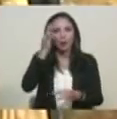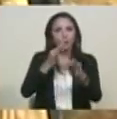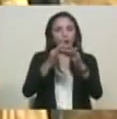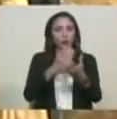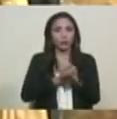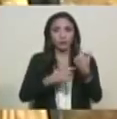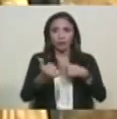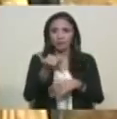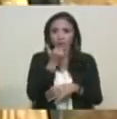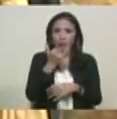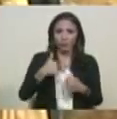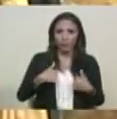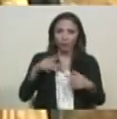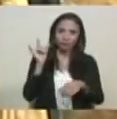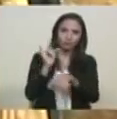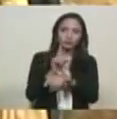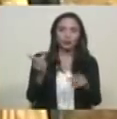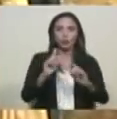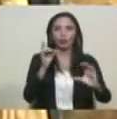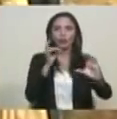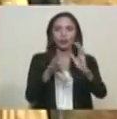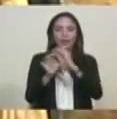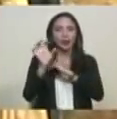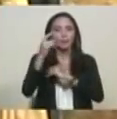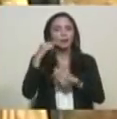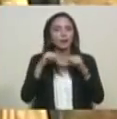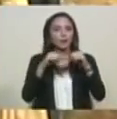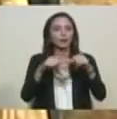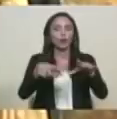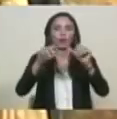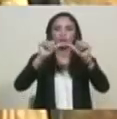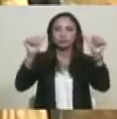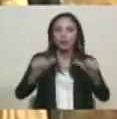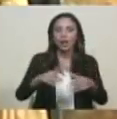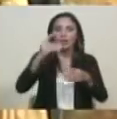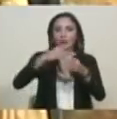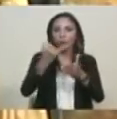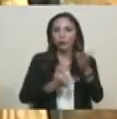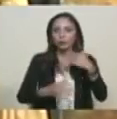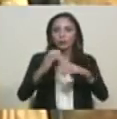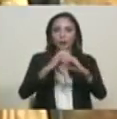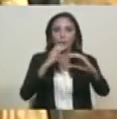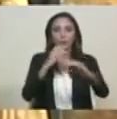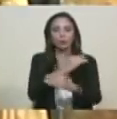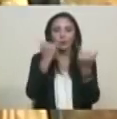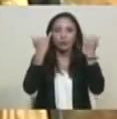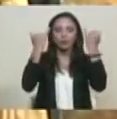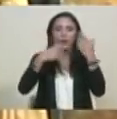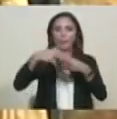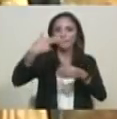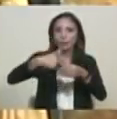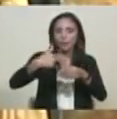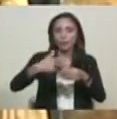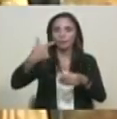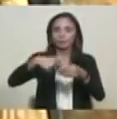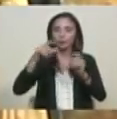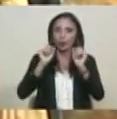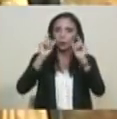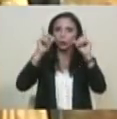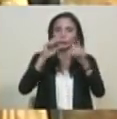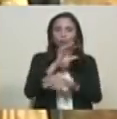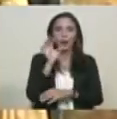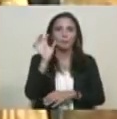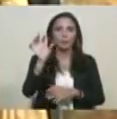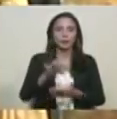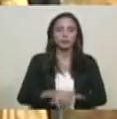no te voy a fallar. Y con el carnet de la patria vamos a establecer, y el censo del transporte, una política de hidrocarburos que va a sorprender al